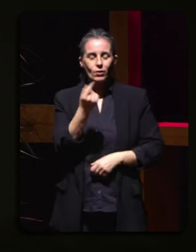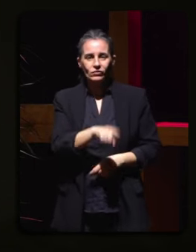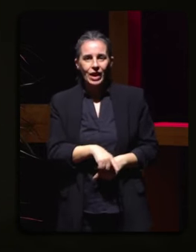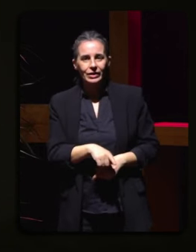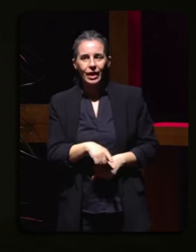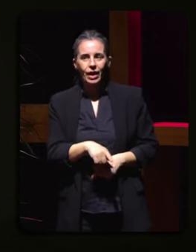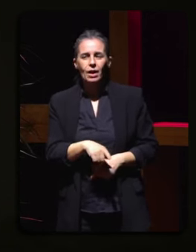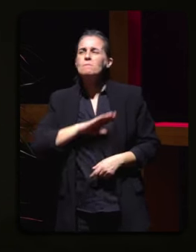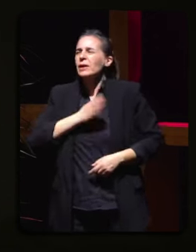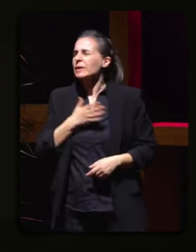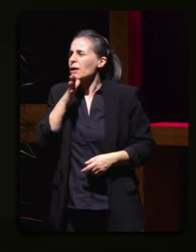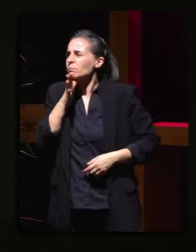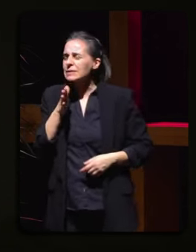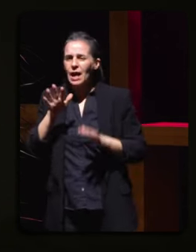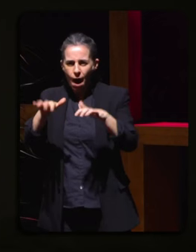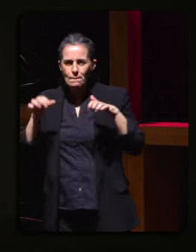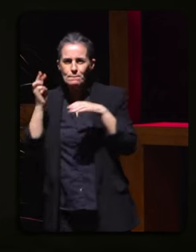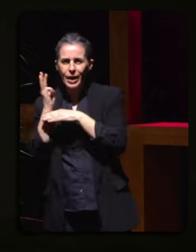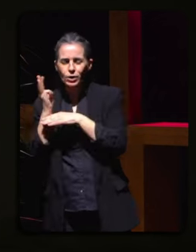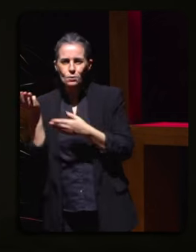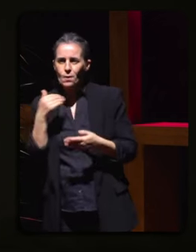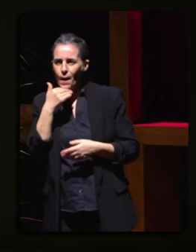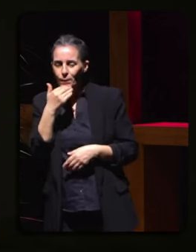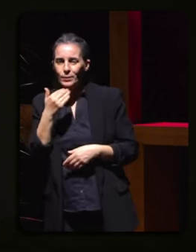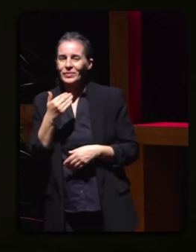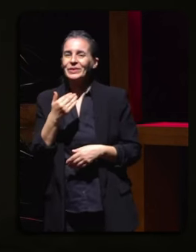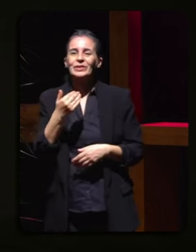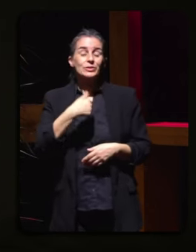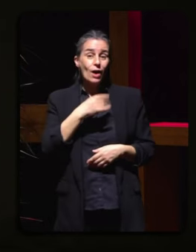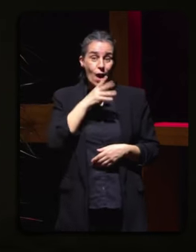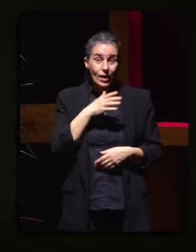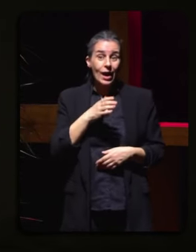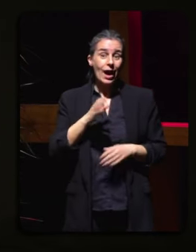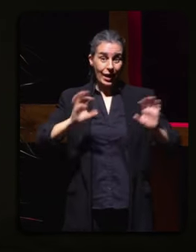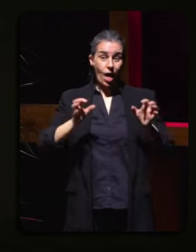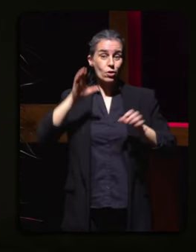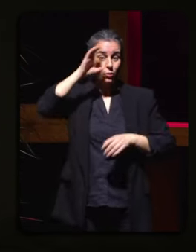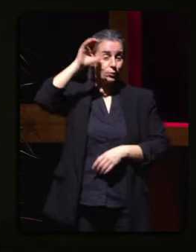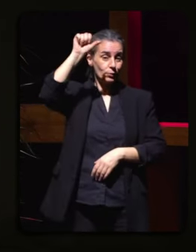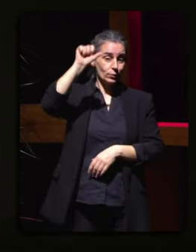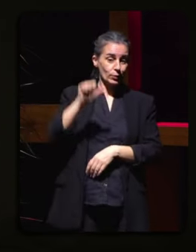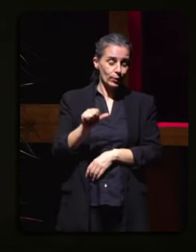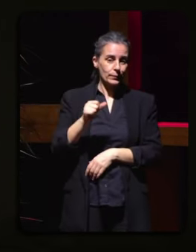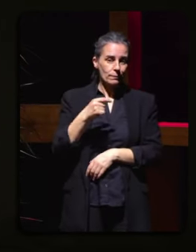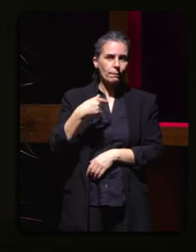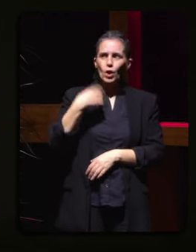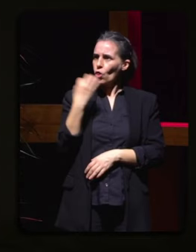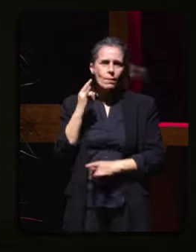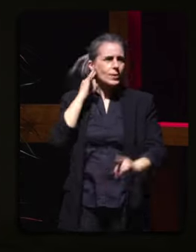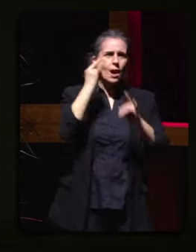que é pleno no Parlamento e ainda teño o rollo de cando escoito a radio digo teño que chamar a Richie e decirle que